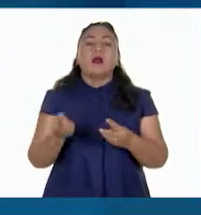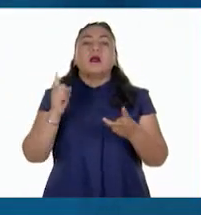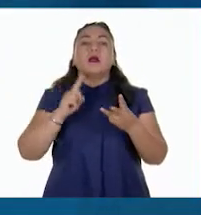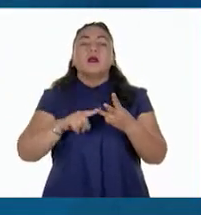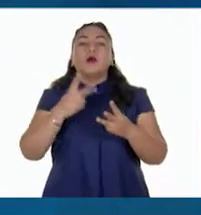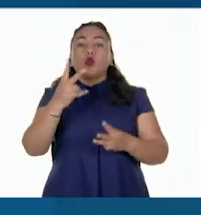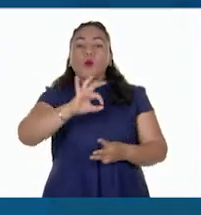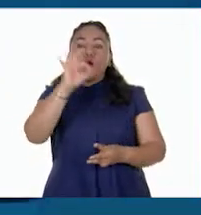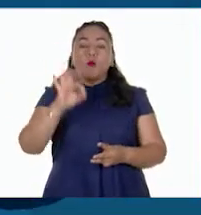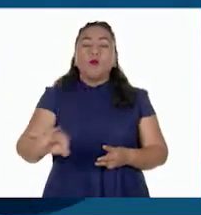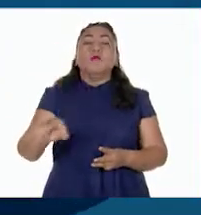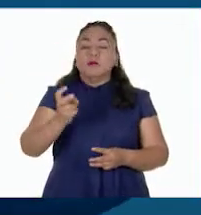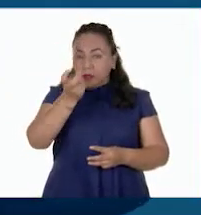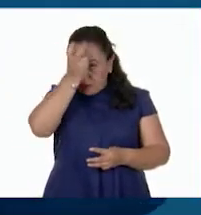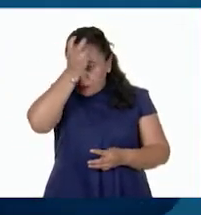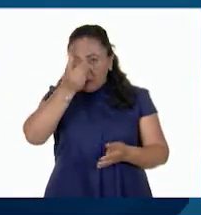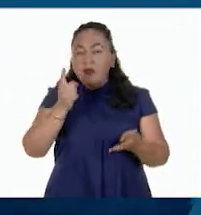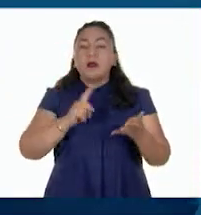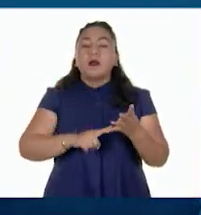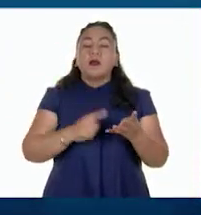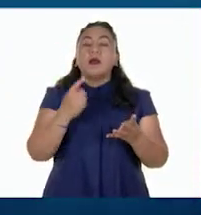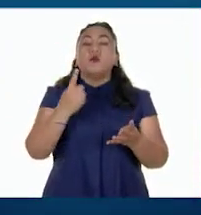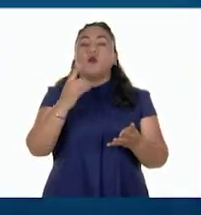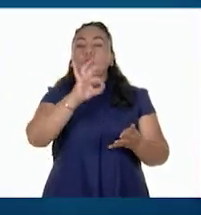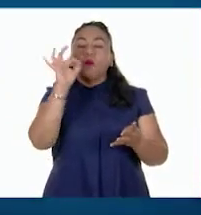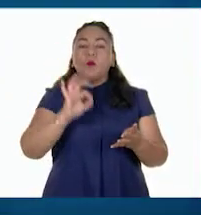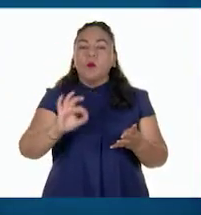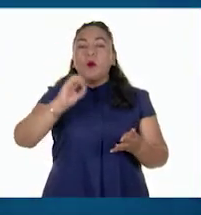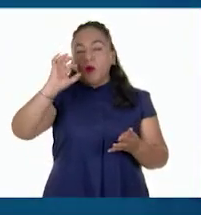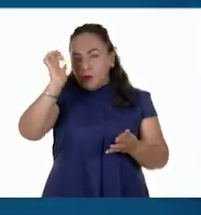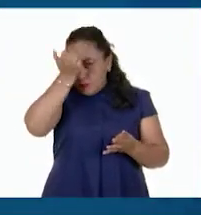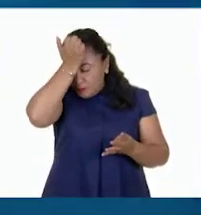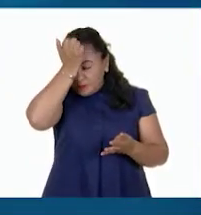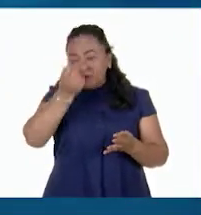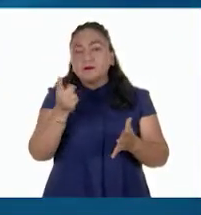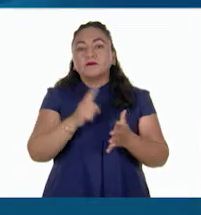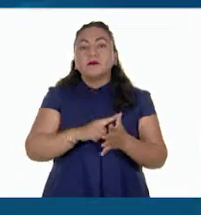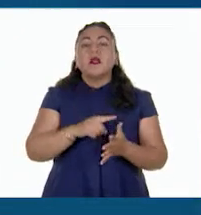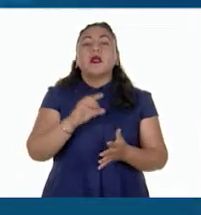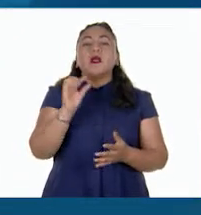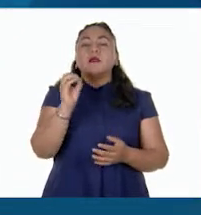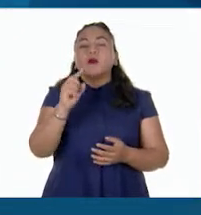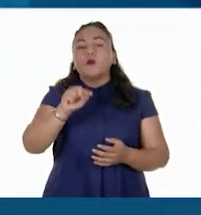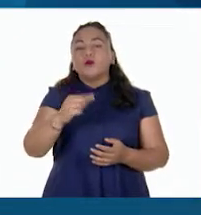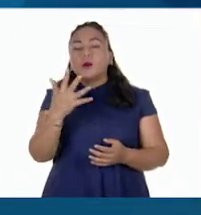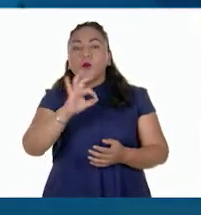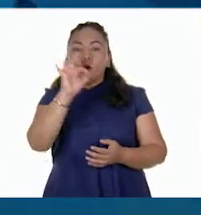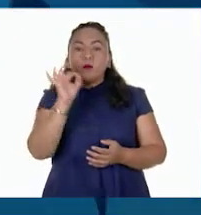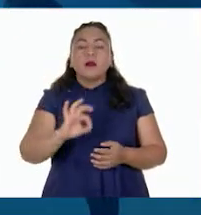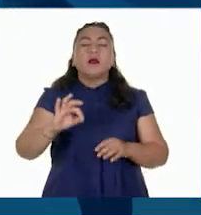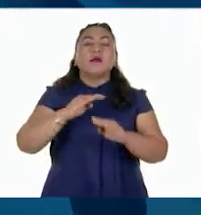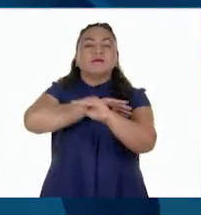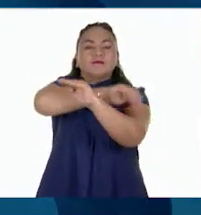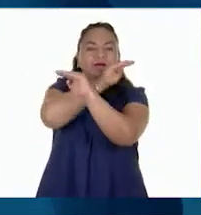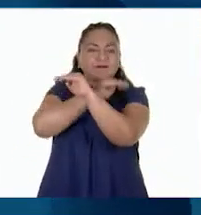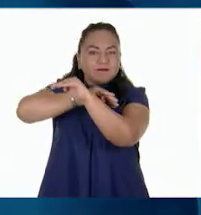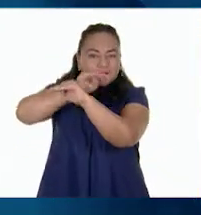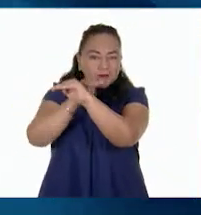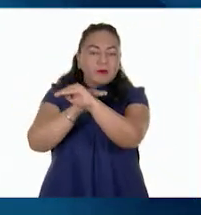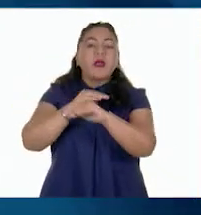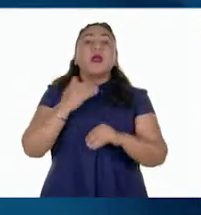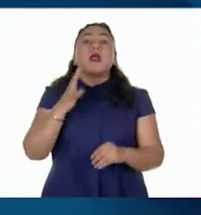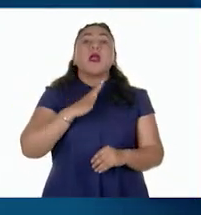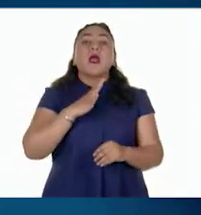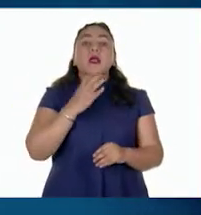cabras, 1% de ovejas 0.5% de leche de camellas y hay otras especies de las que se